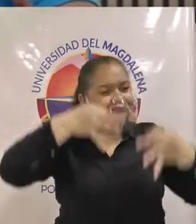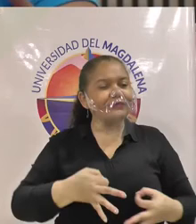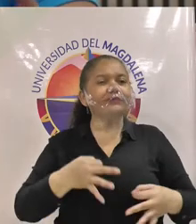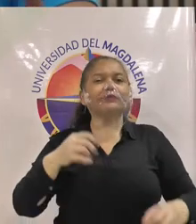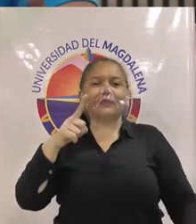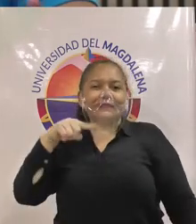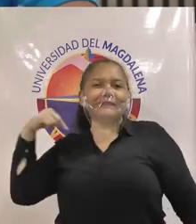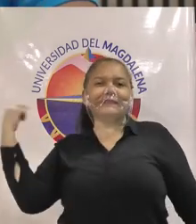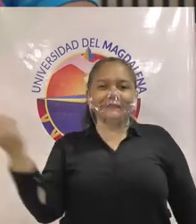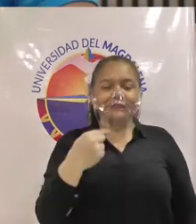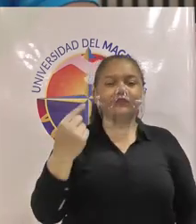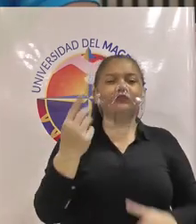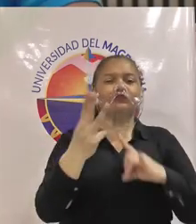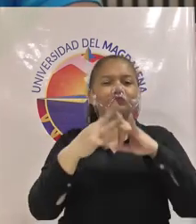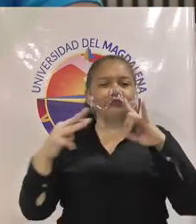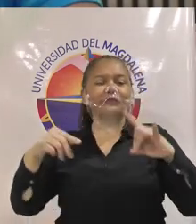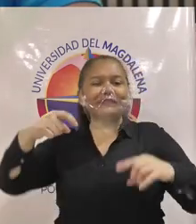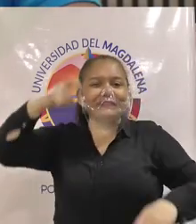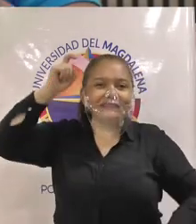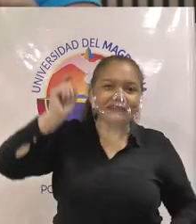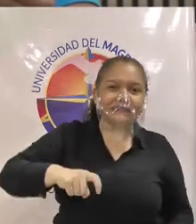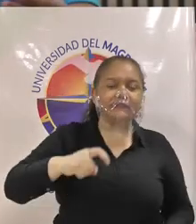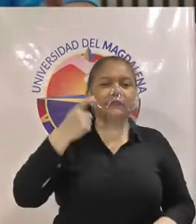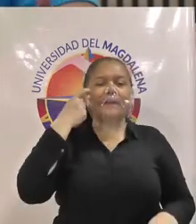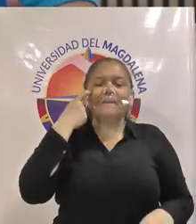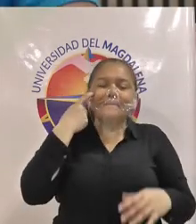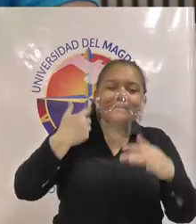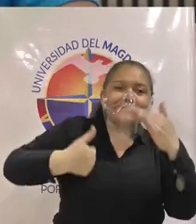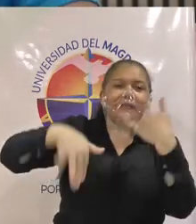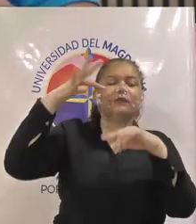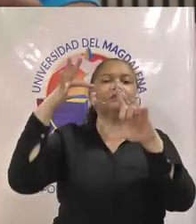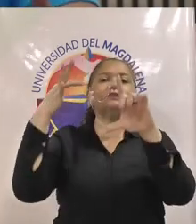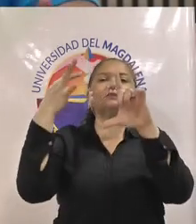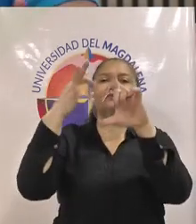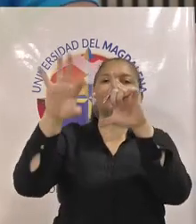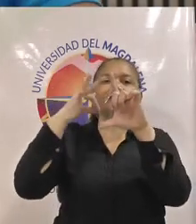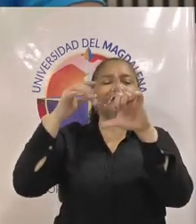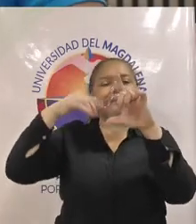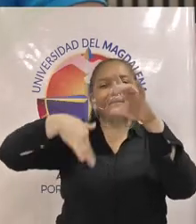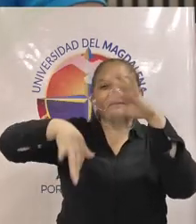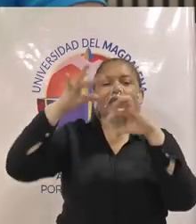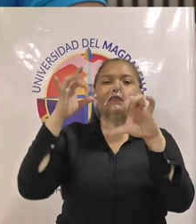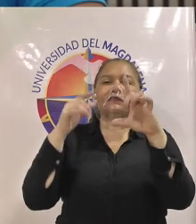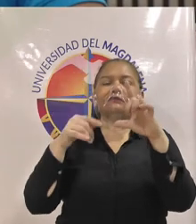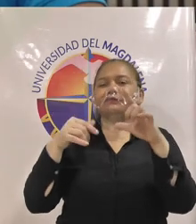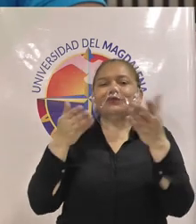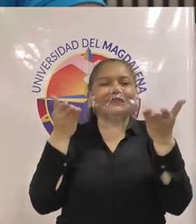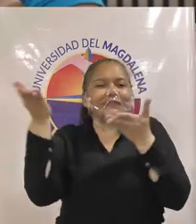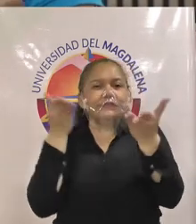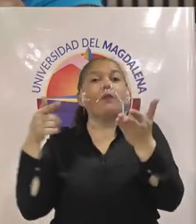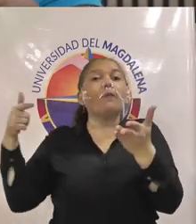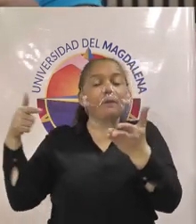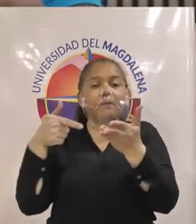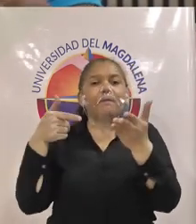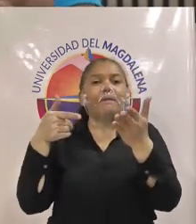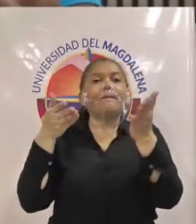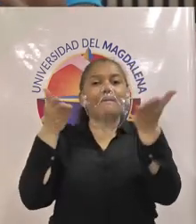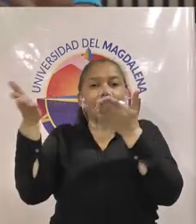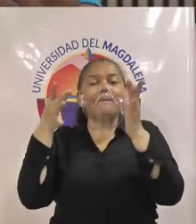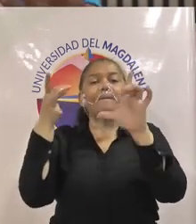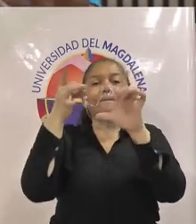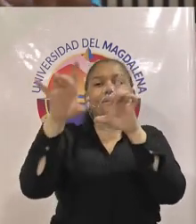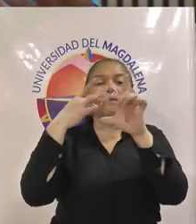un mayor esfuerzo en lo que concierne la digitalización de los servicios que es prestado por las mismas esto claramente